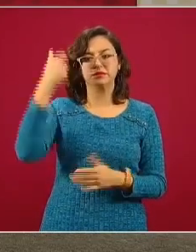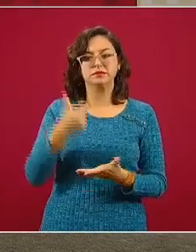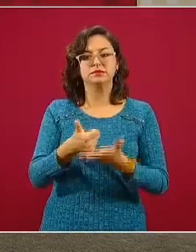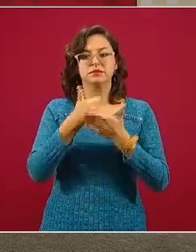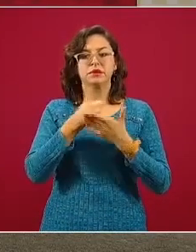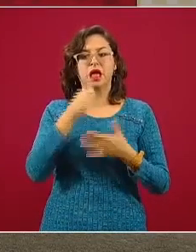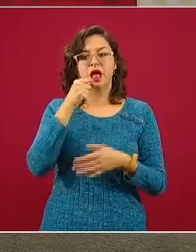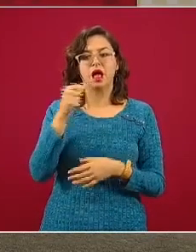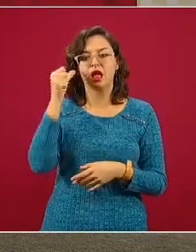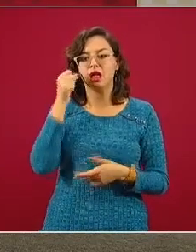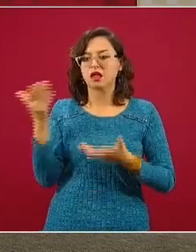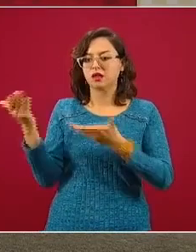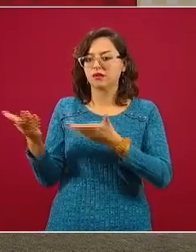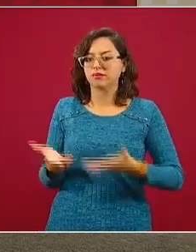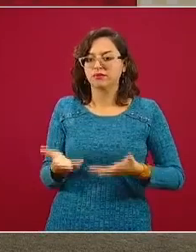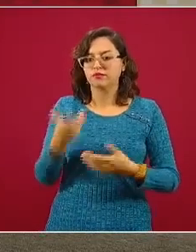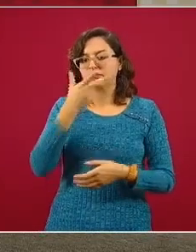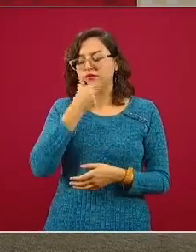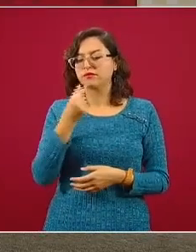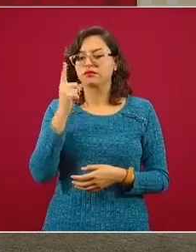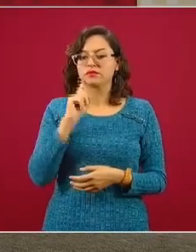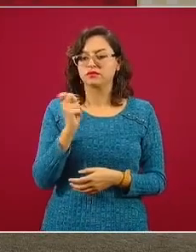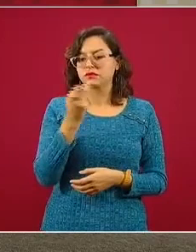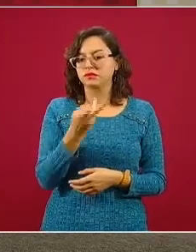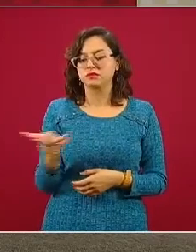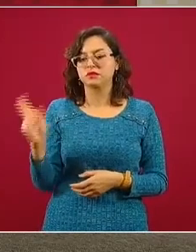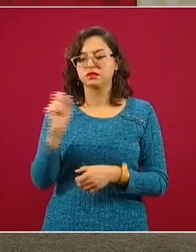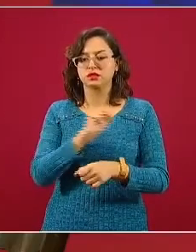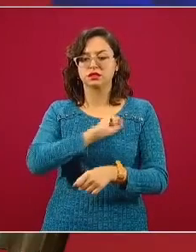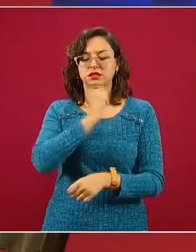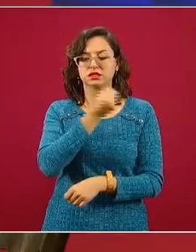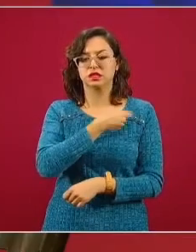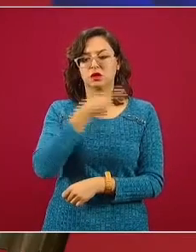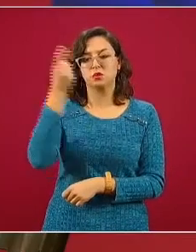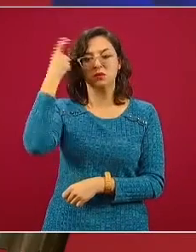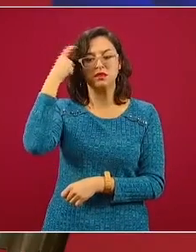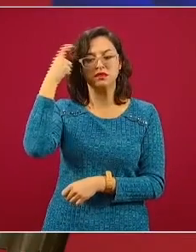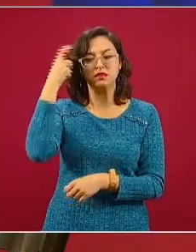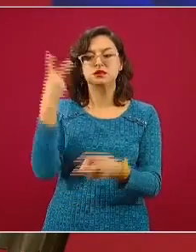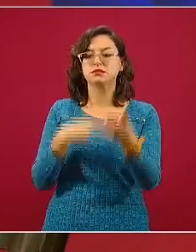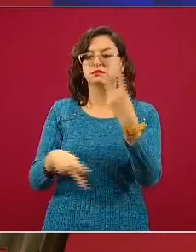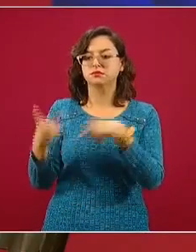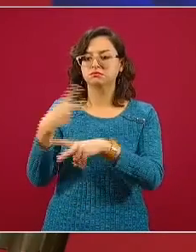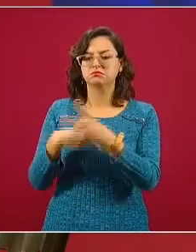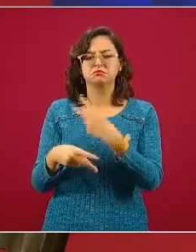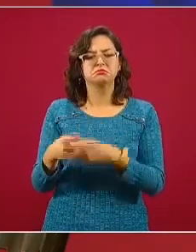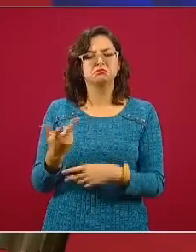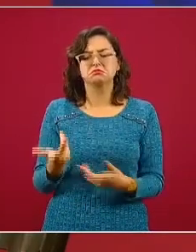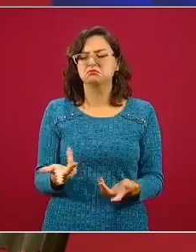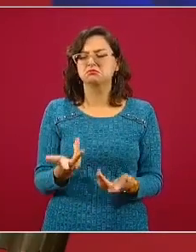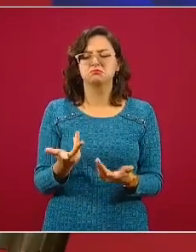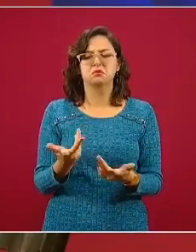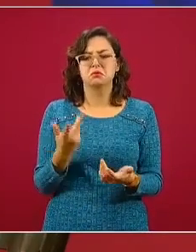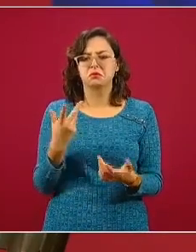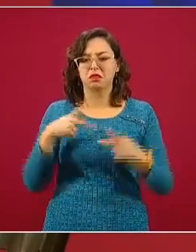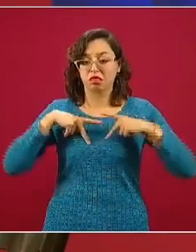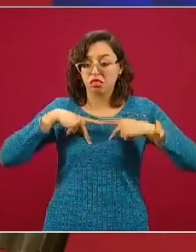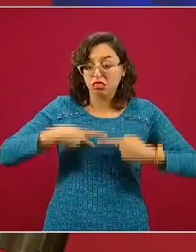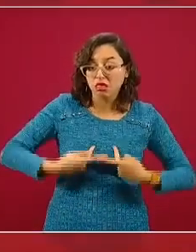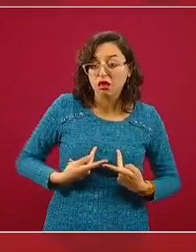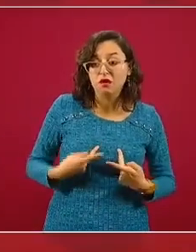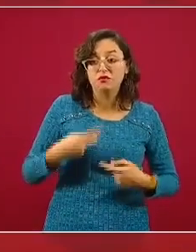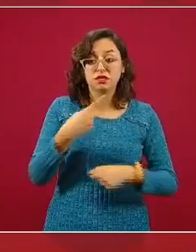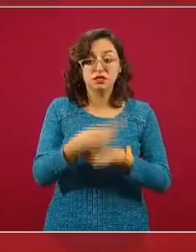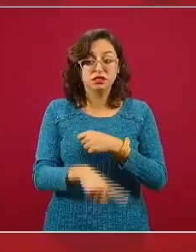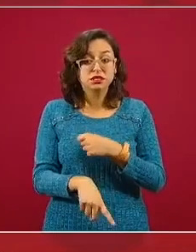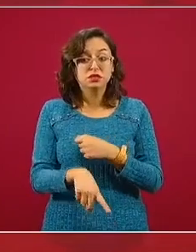nuestras expertas y expertos en salud mental. La respuesta es no, no le hacen más vulnerable a